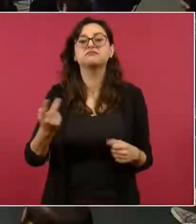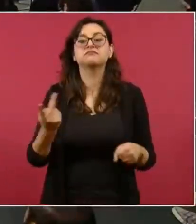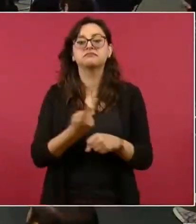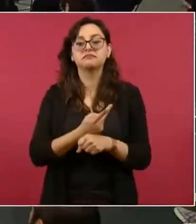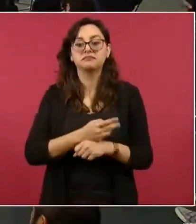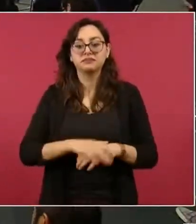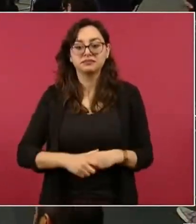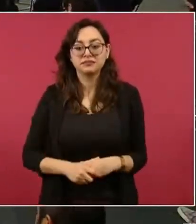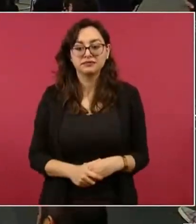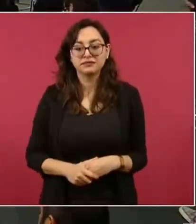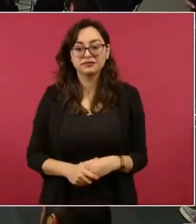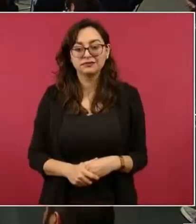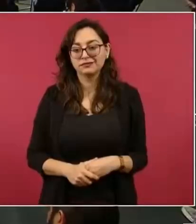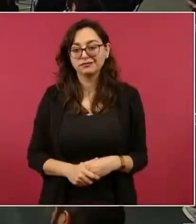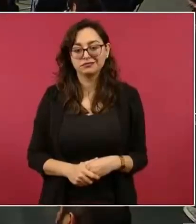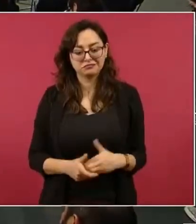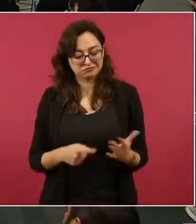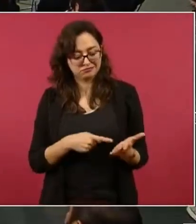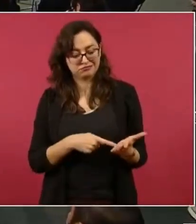extranjero